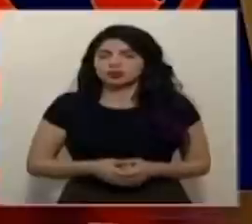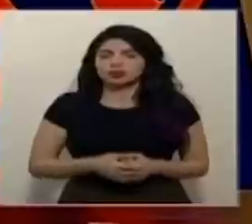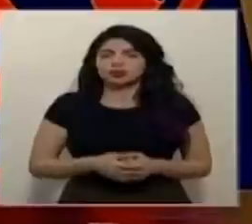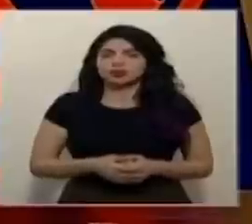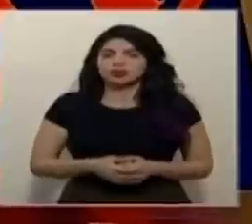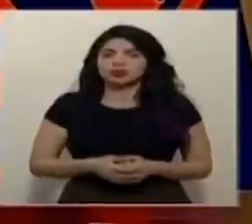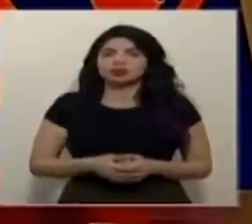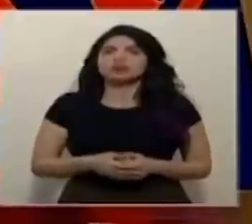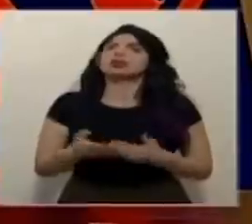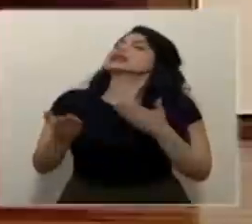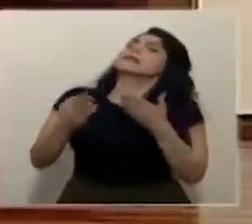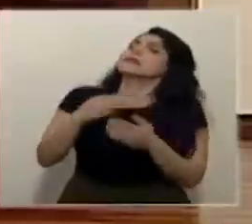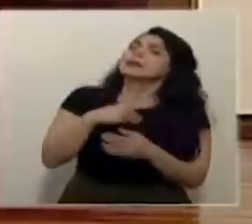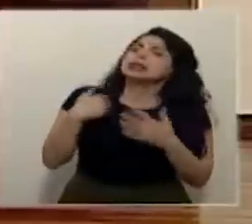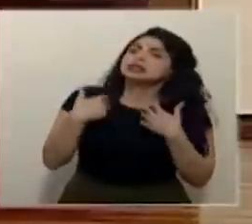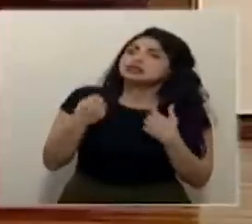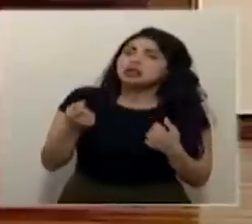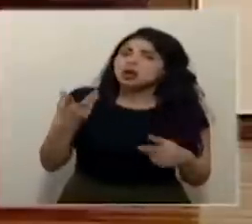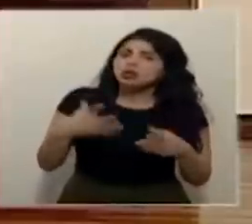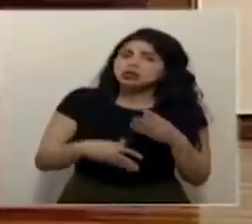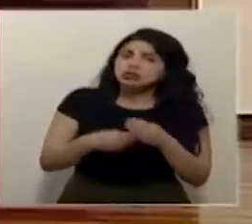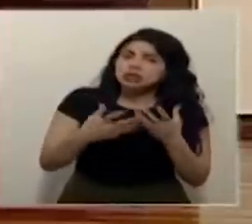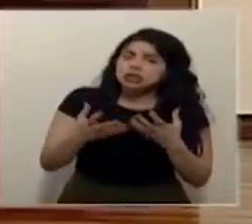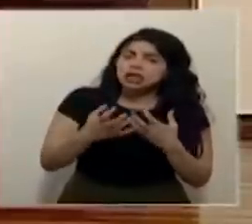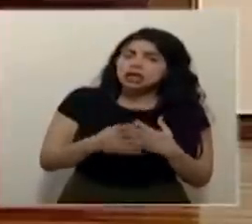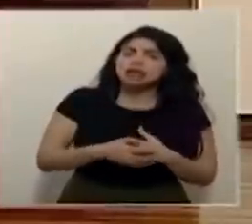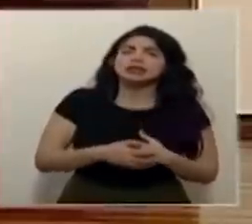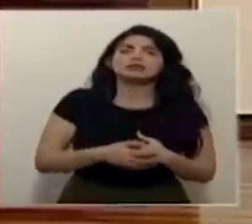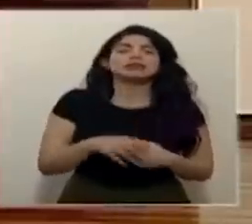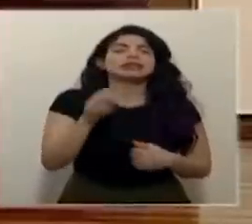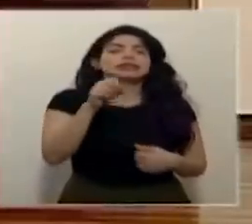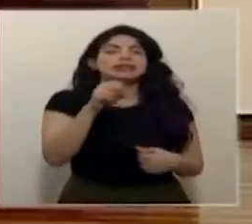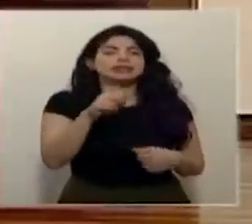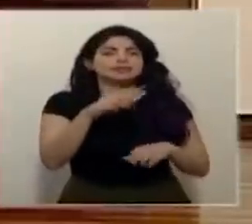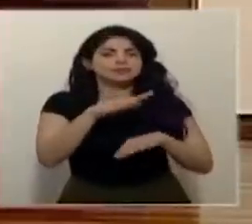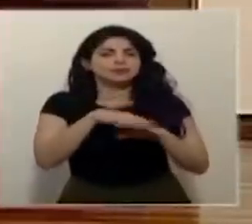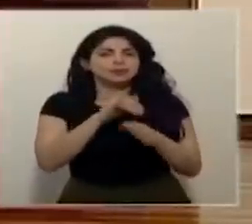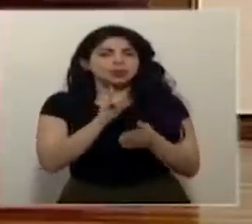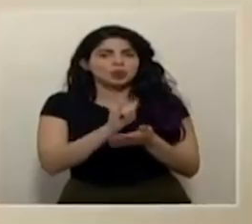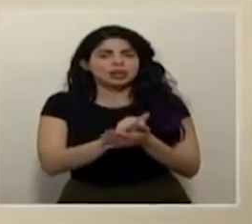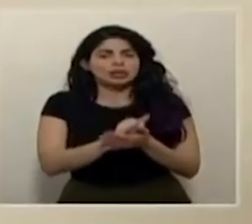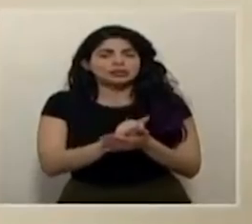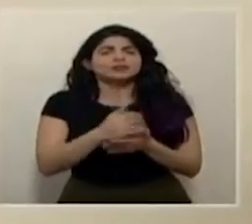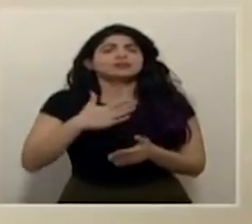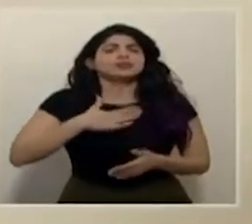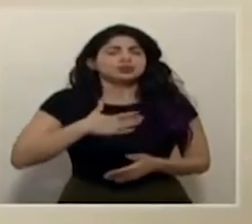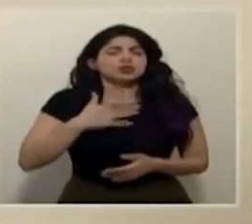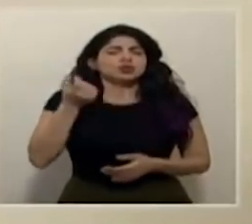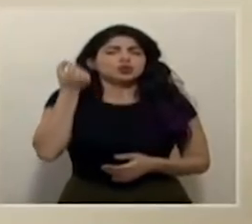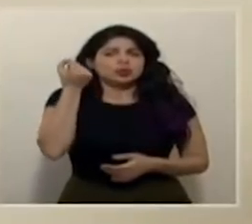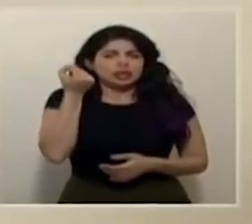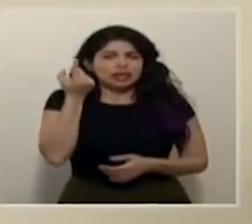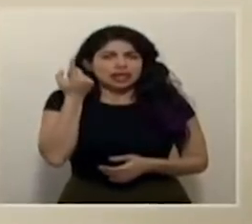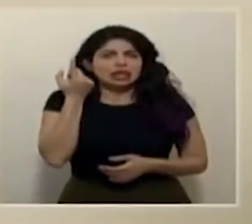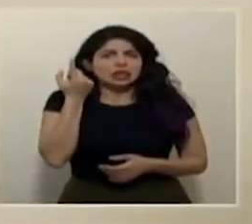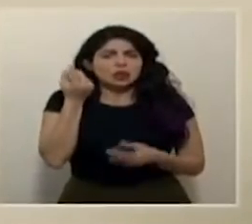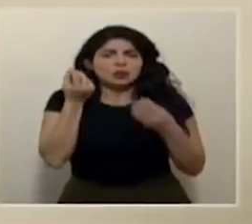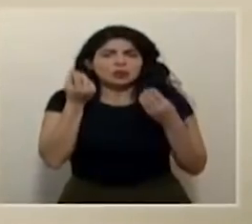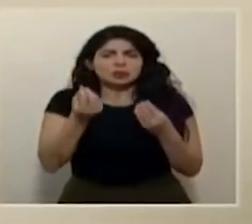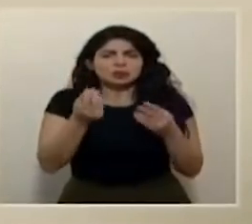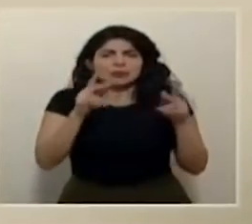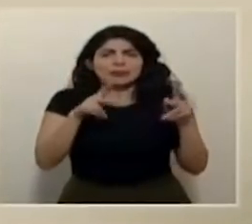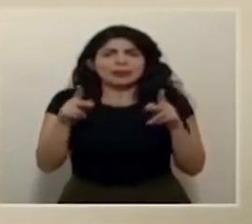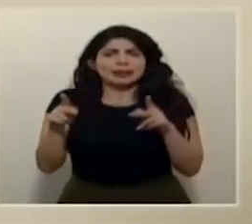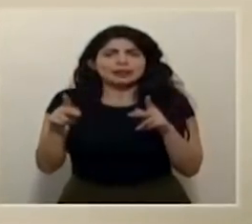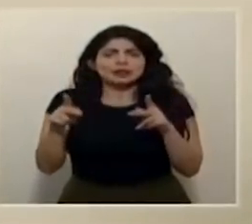tal vez el ministro de salud quiera en ese sentido yo entiendo que hay mucha gente que